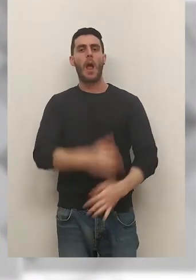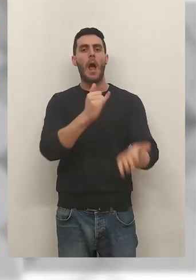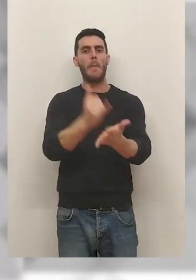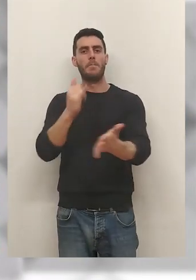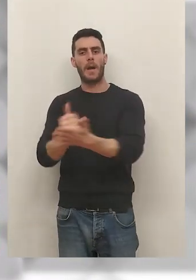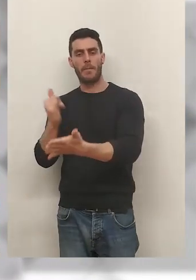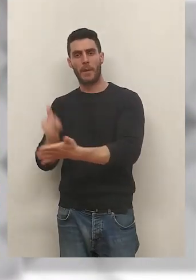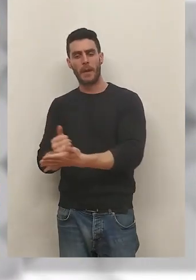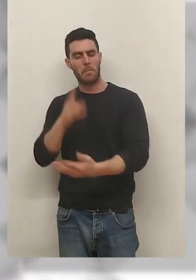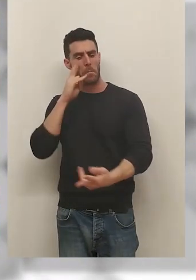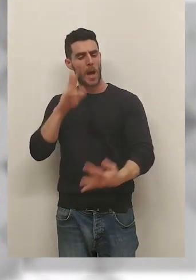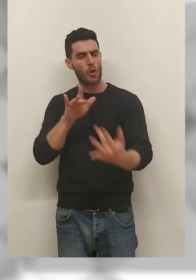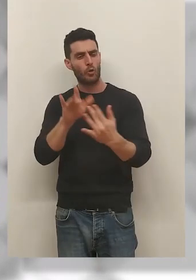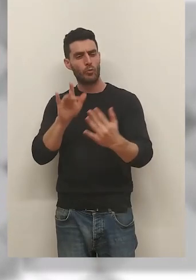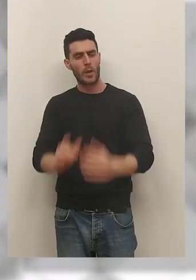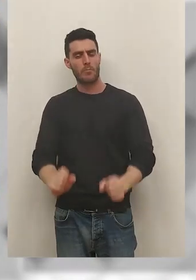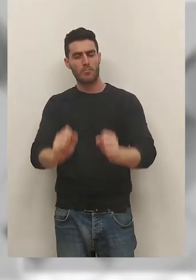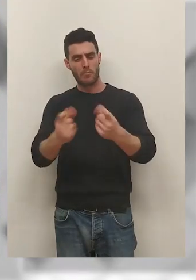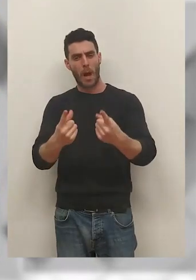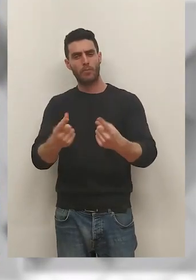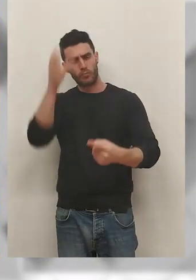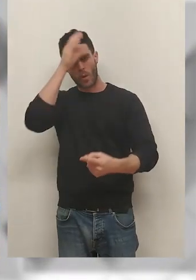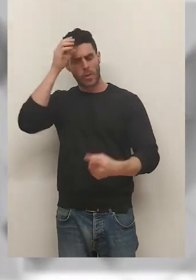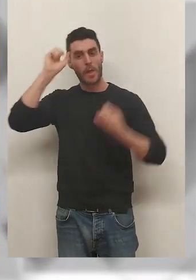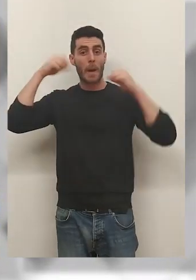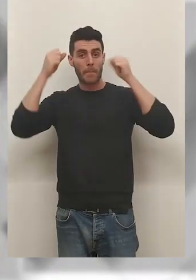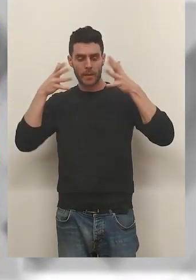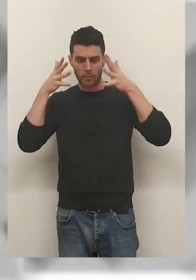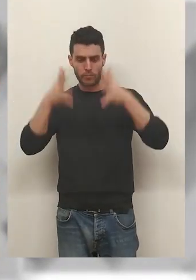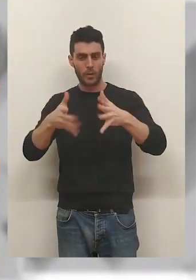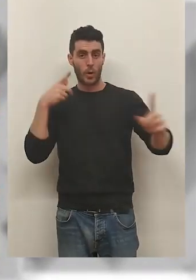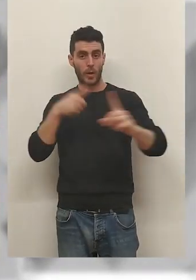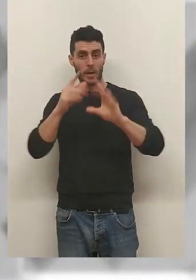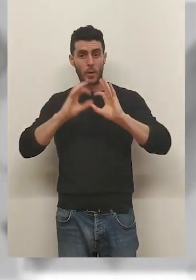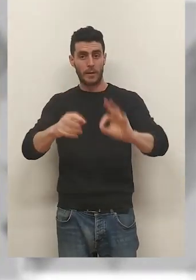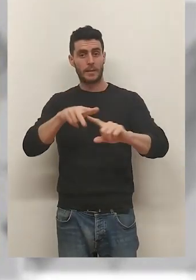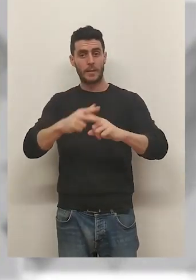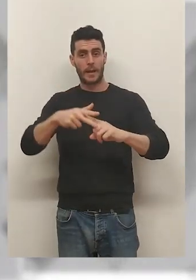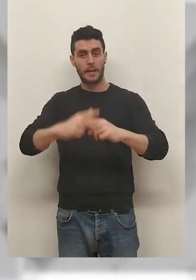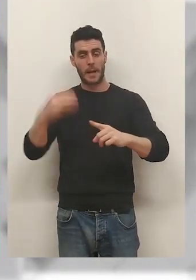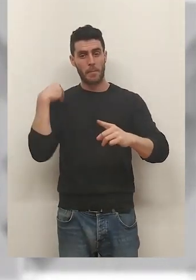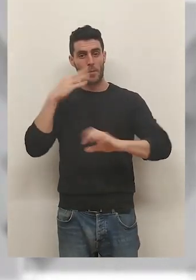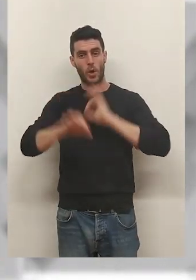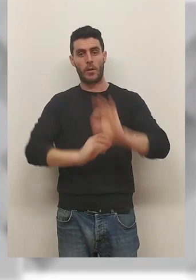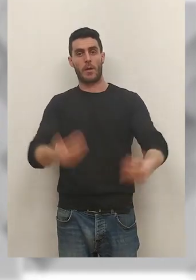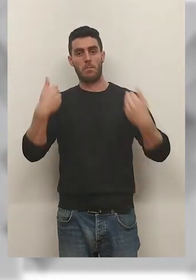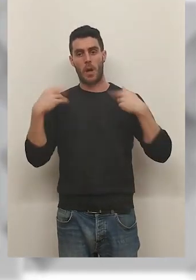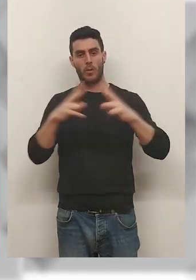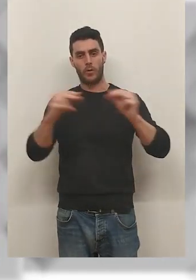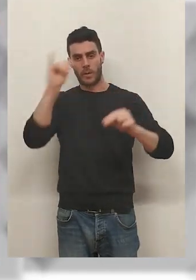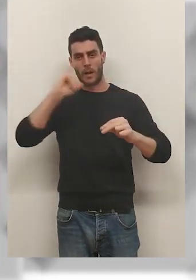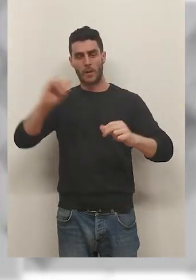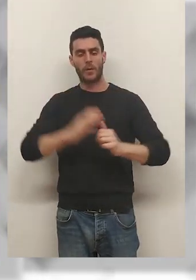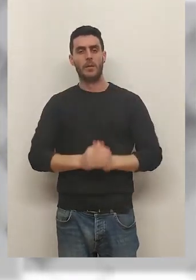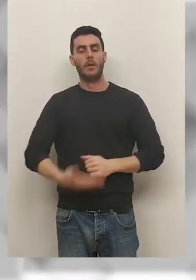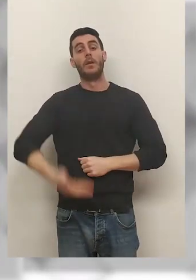Experimentar y tomar de primera mano contacto con la ciencia de una manera práctica es el objetivo de estos talleres que organiza la Universidad de